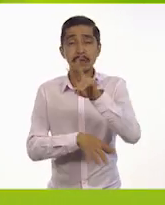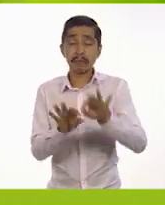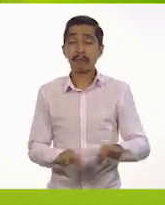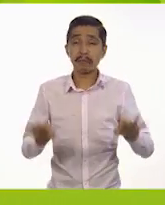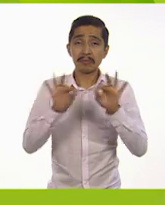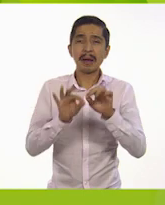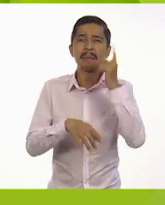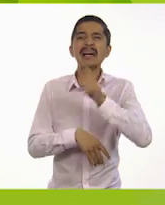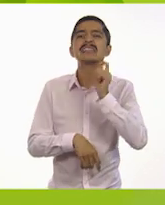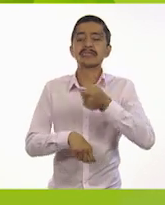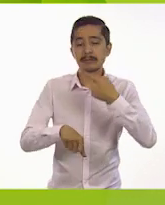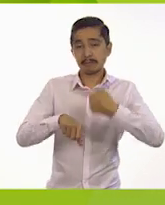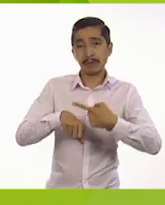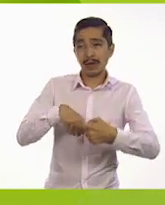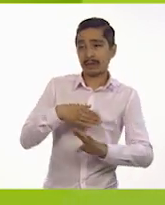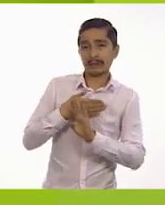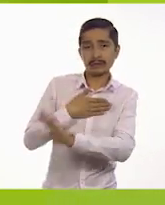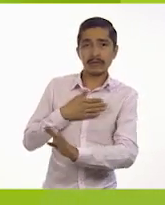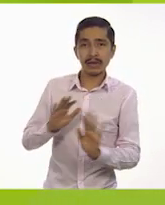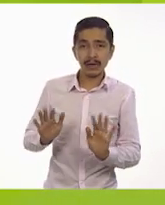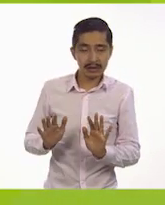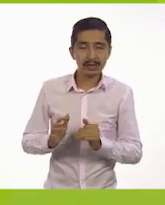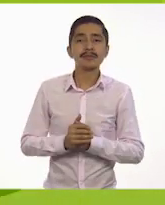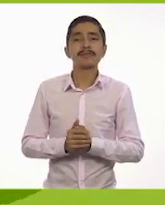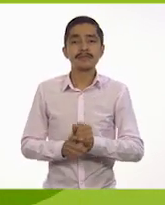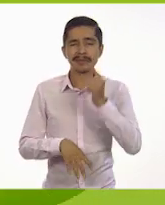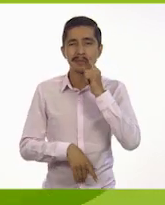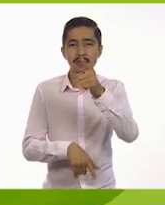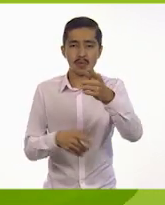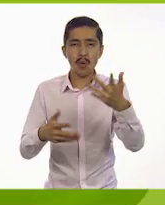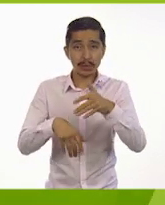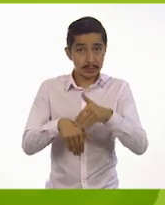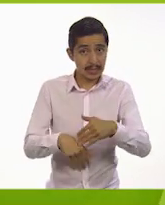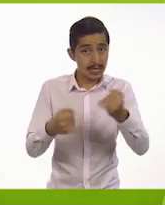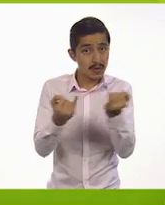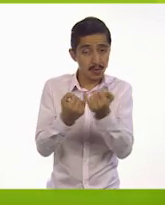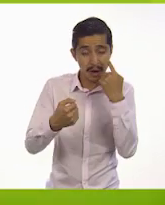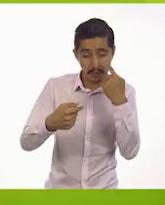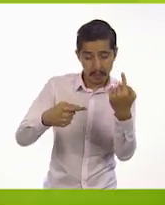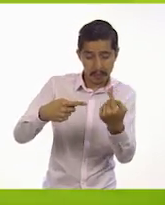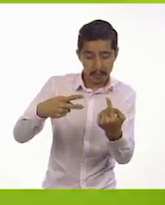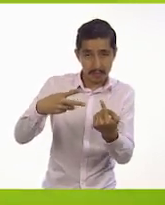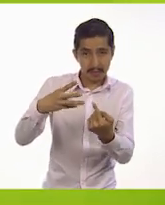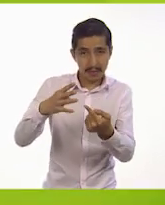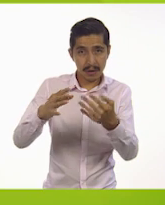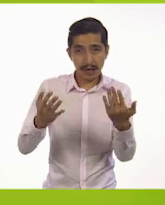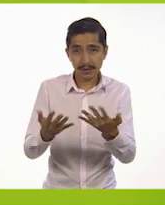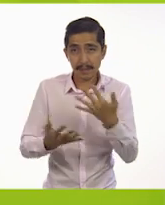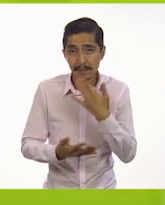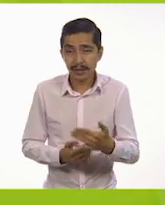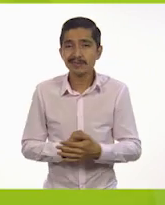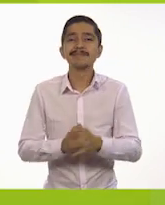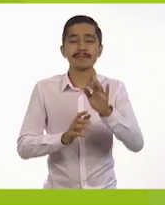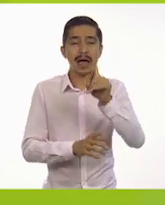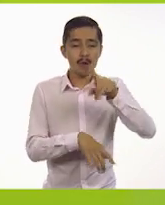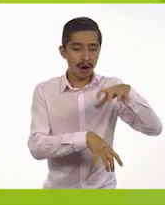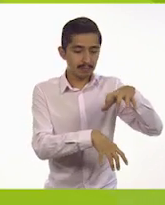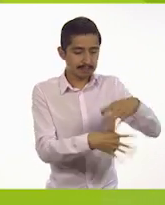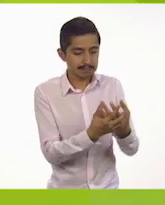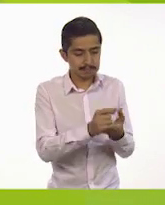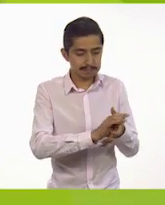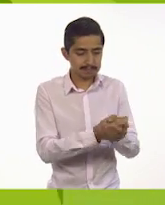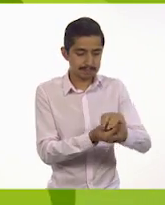para prevenir cualquier enfermedad. Sigue estos pasos para hacerlo correctamente. Moja tus manos.